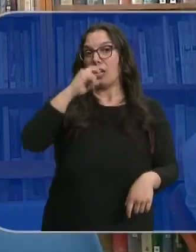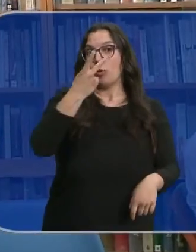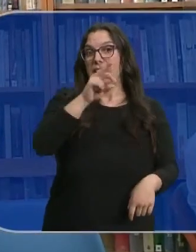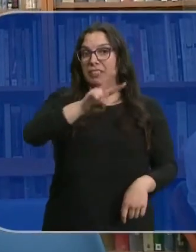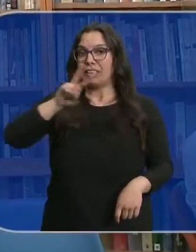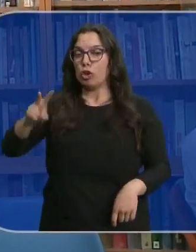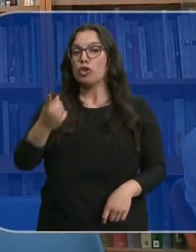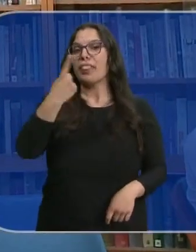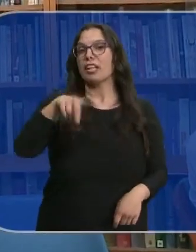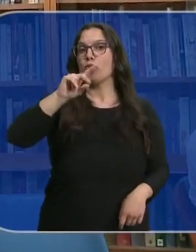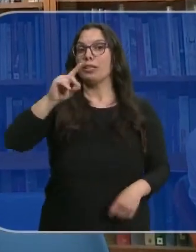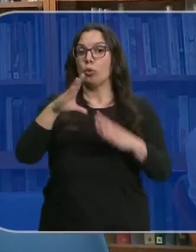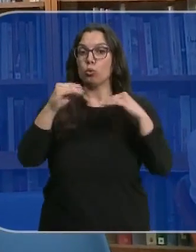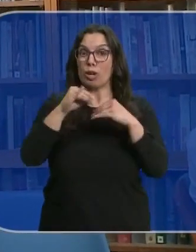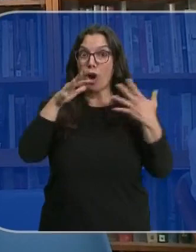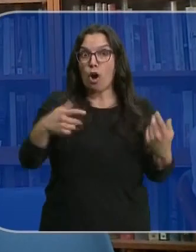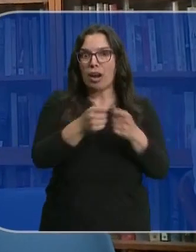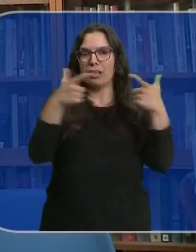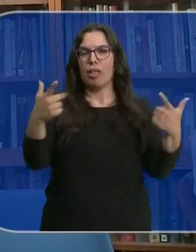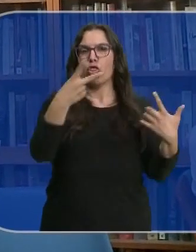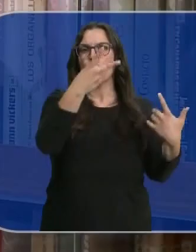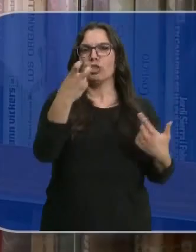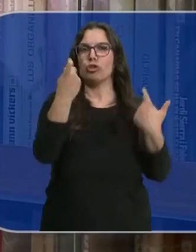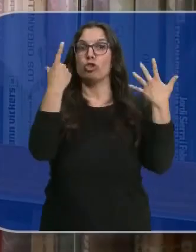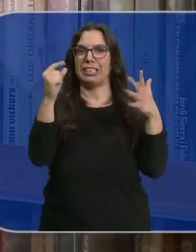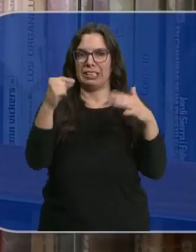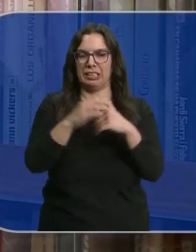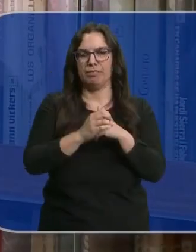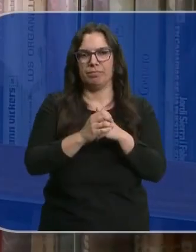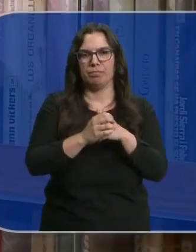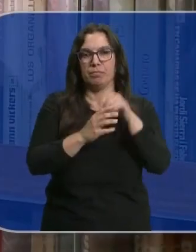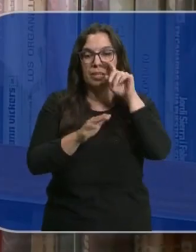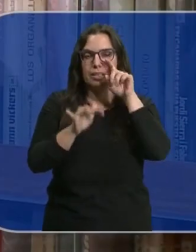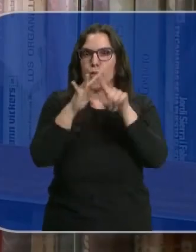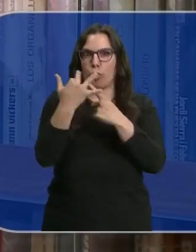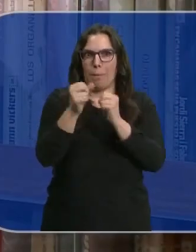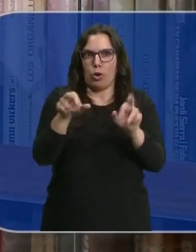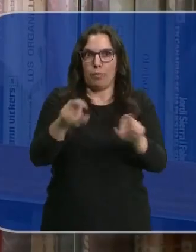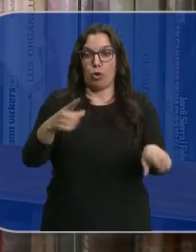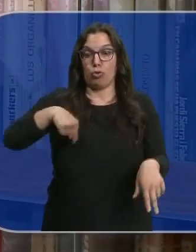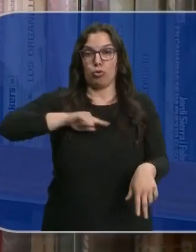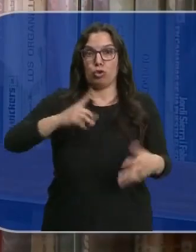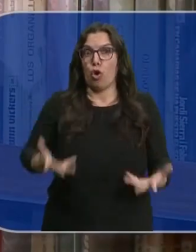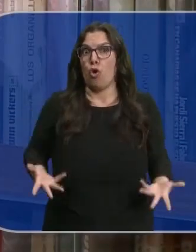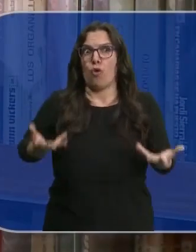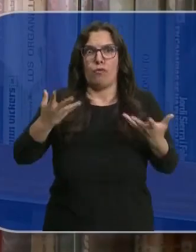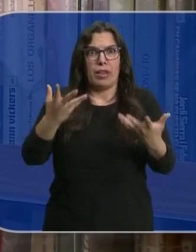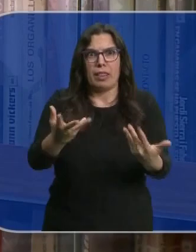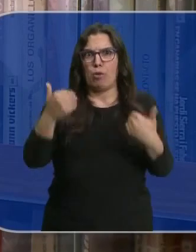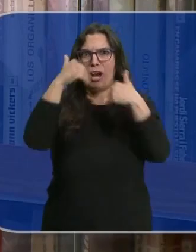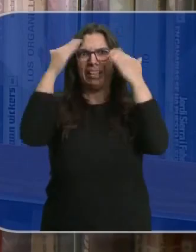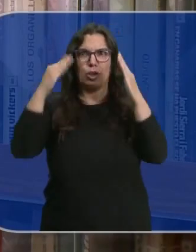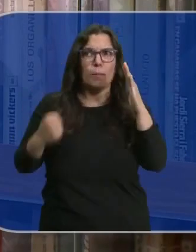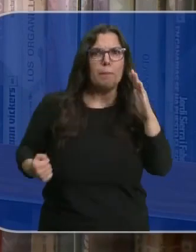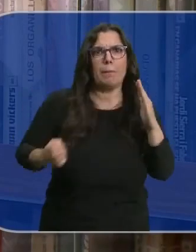con 121 usuarios y ahora ya son 260. Cada vez es más complicada la situación. Nosotros ponemos todo nuestro trabajo